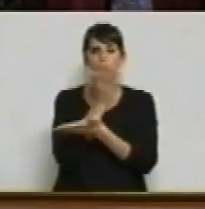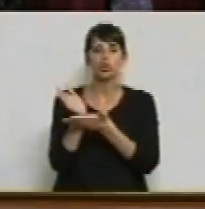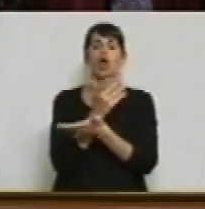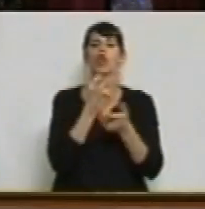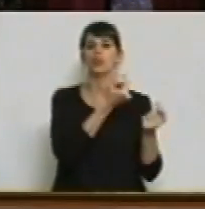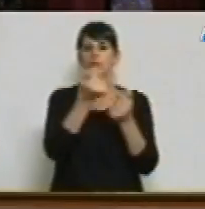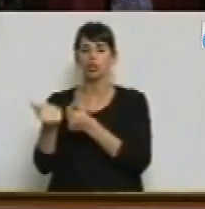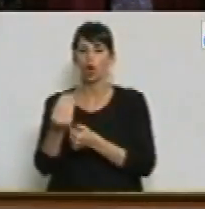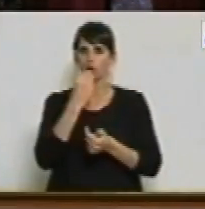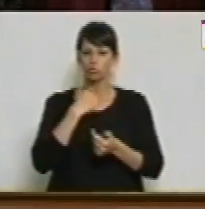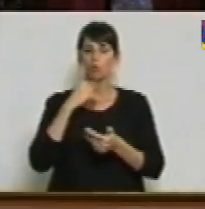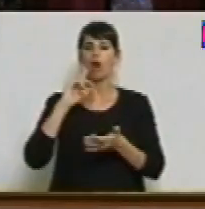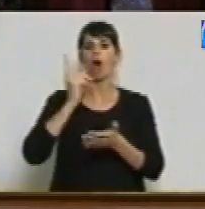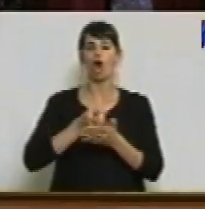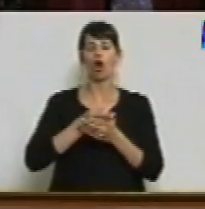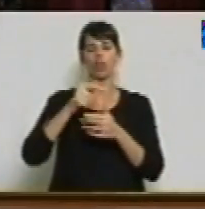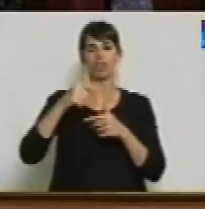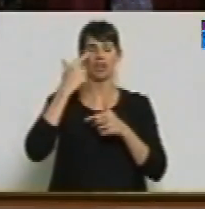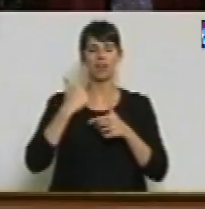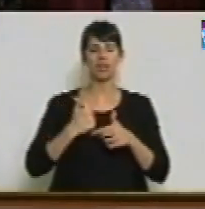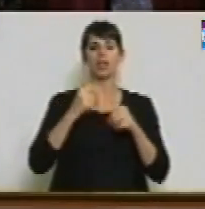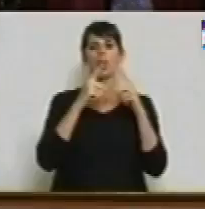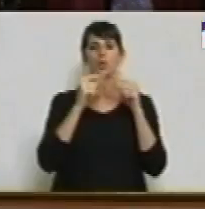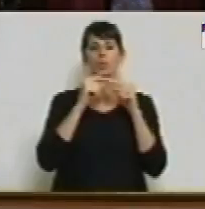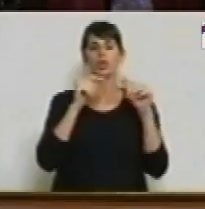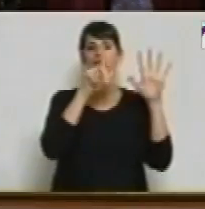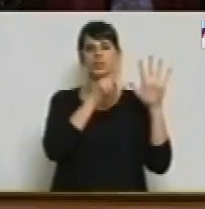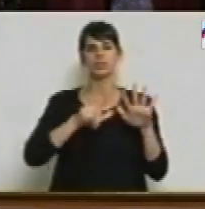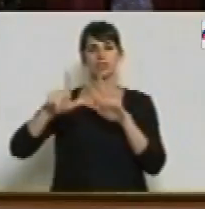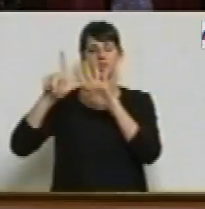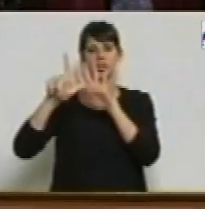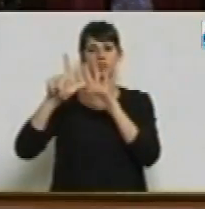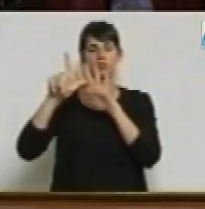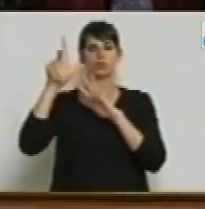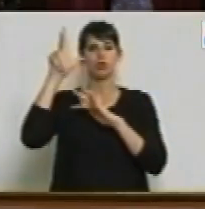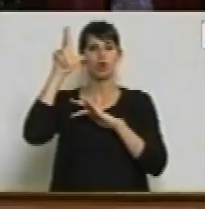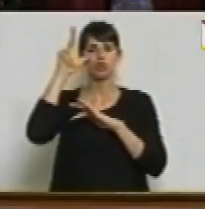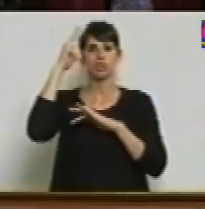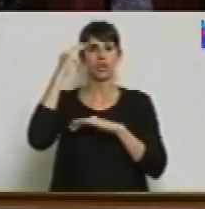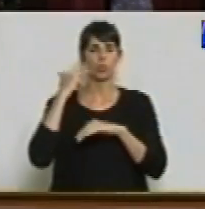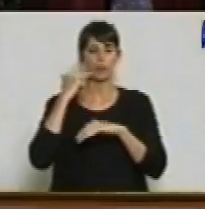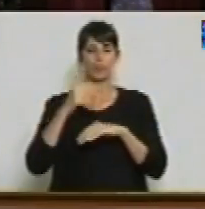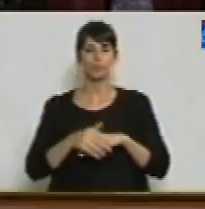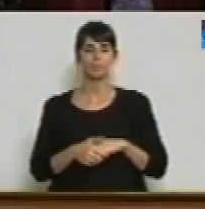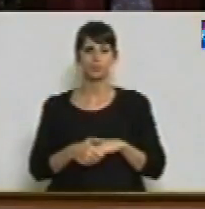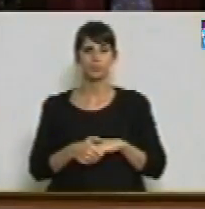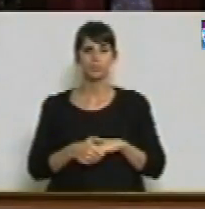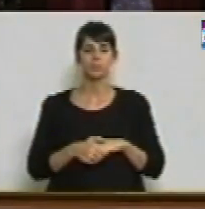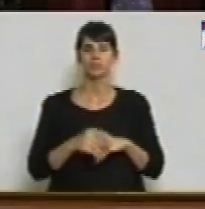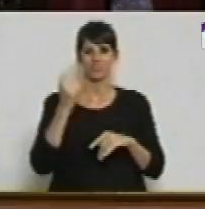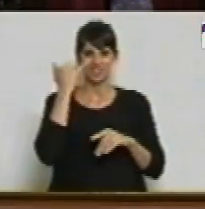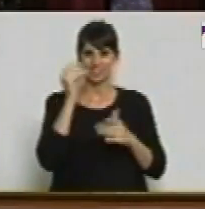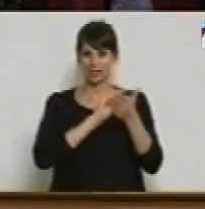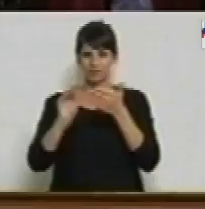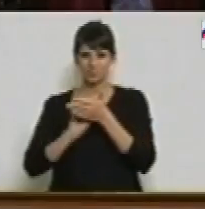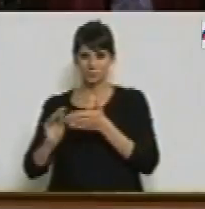día número 789. Identificado los señores